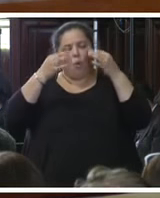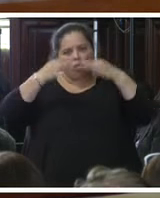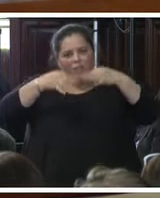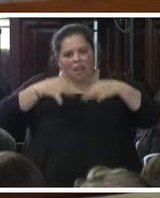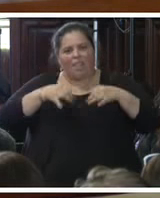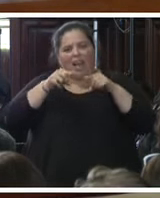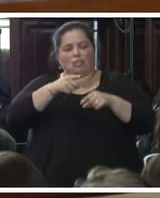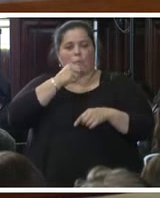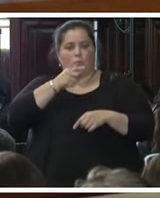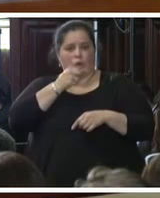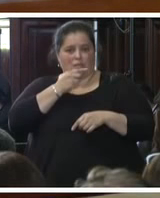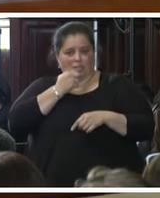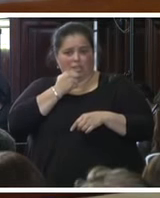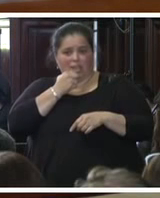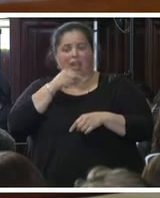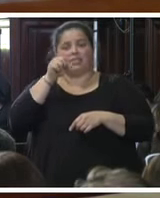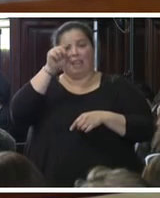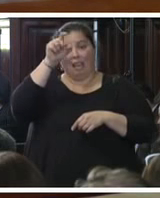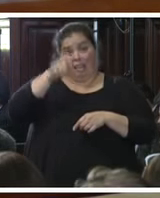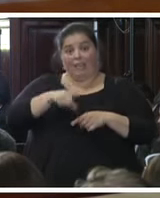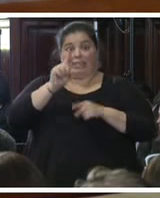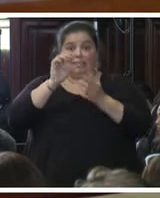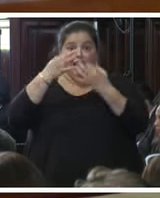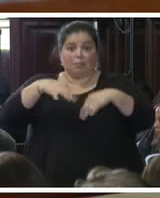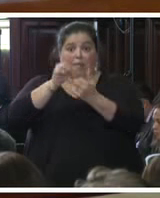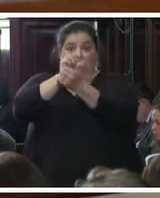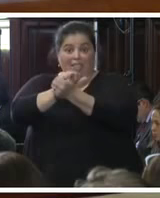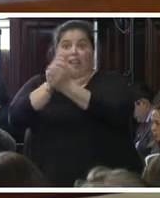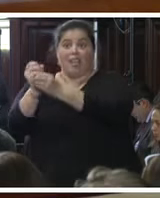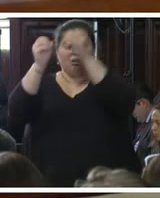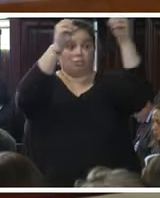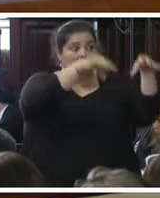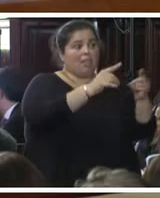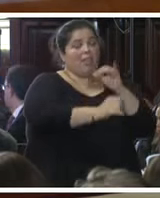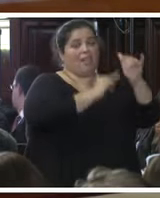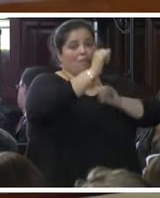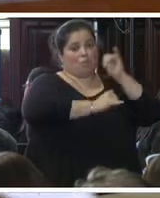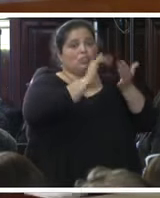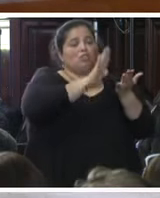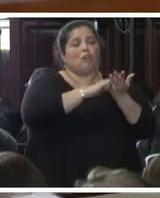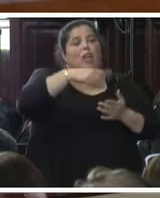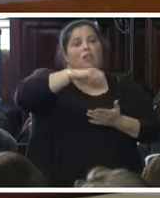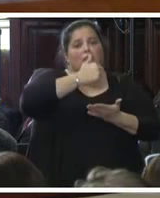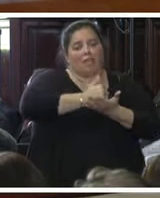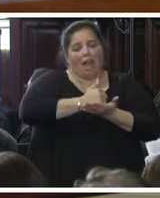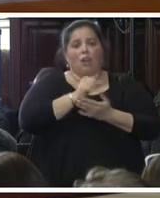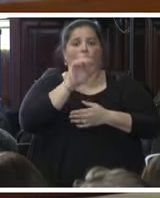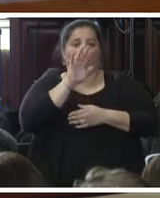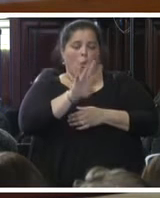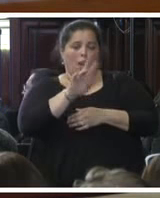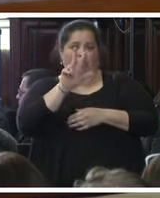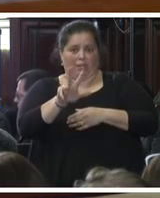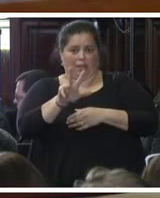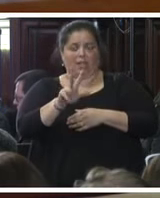hayan sido efectivamente detenidos y hayan brindado información sobre el paradero de los 43. Señores y señoras